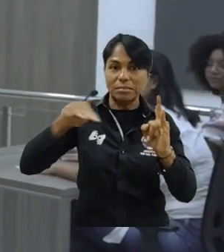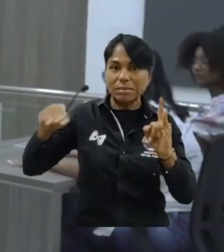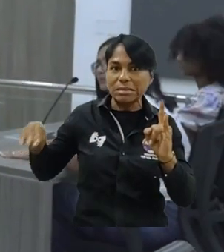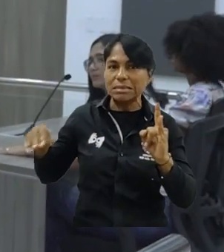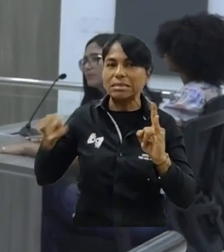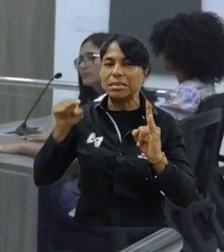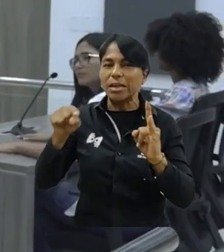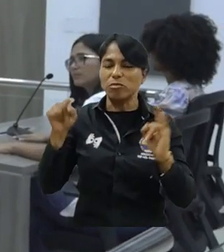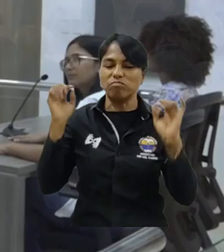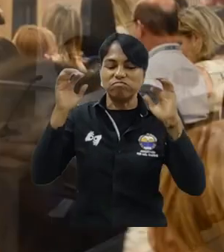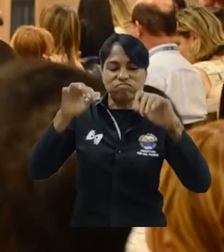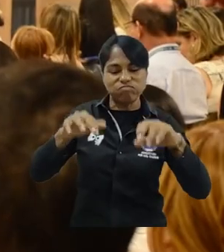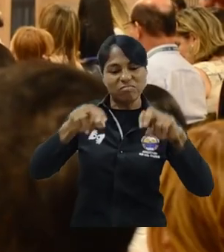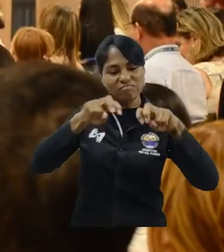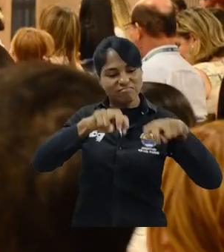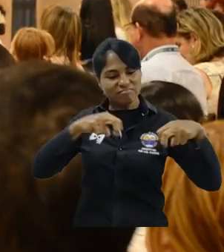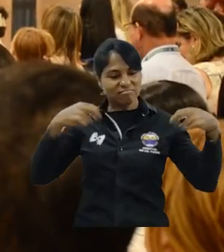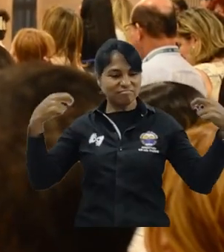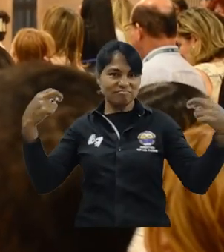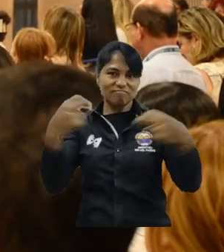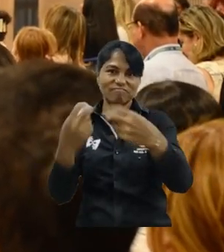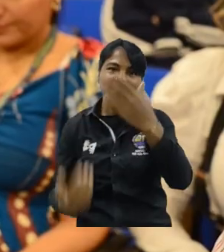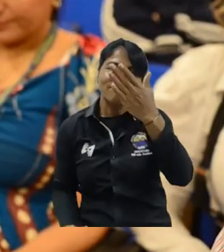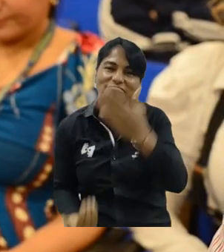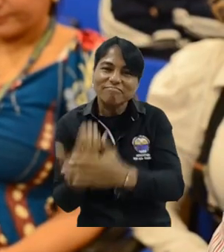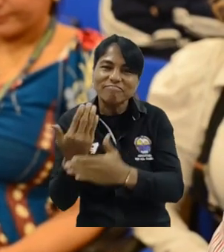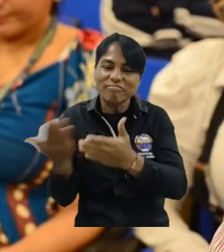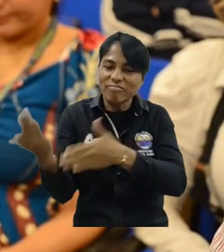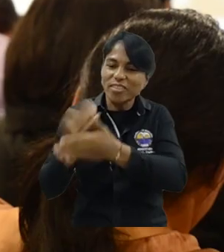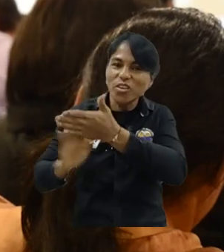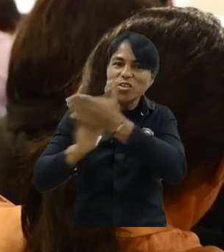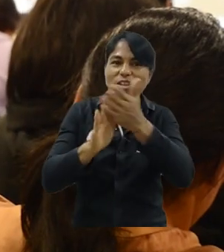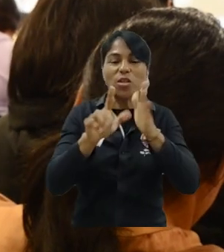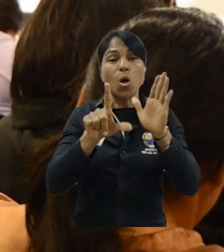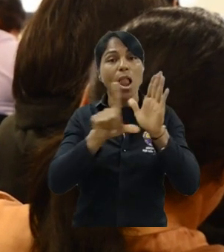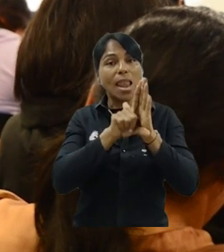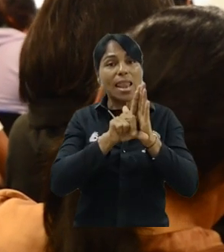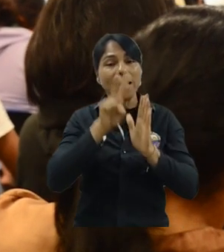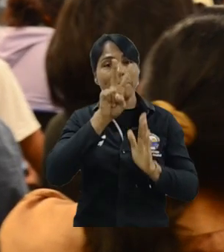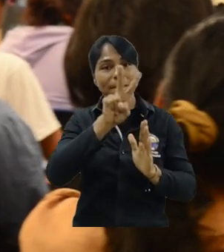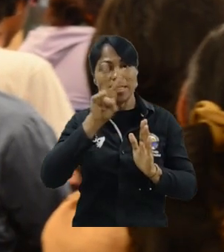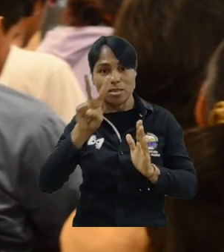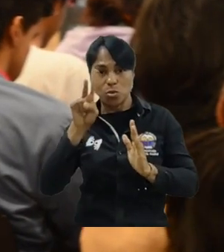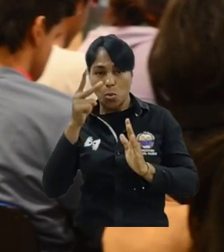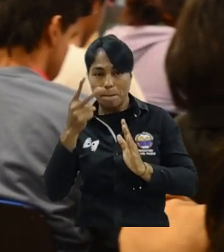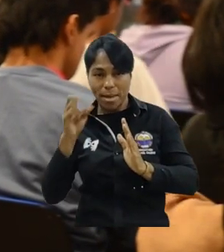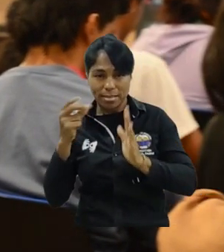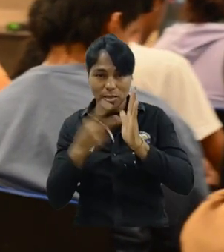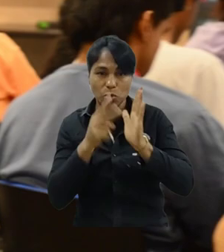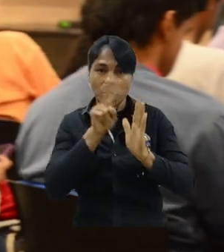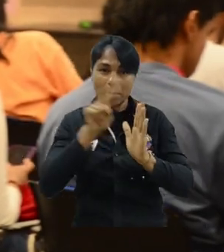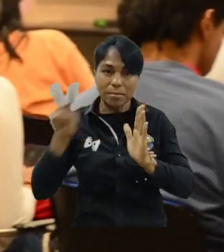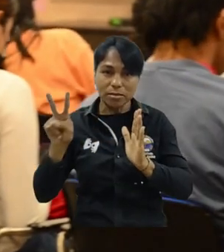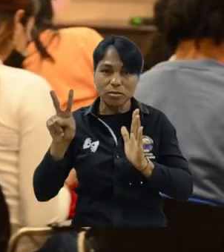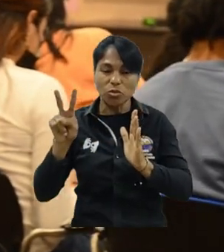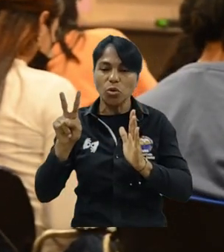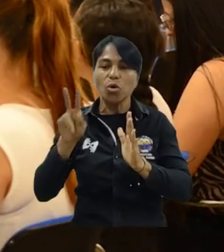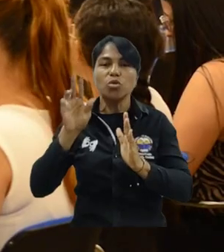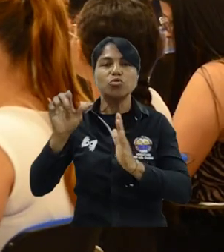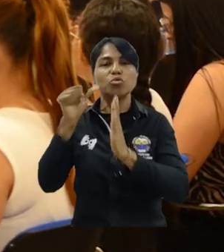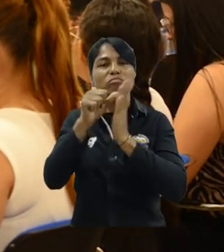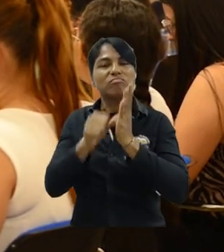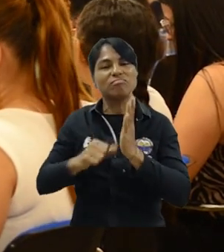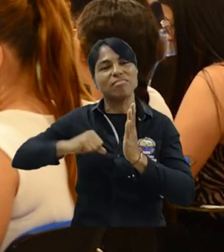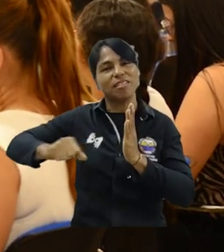Universidad del Magdalena acogió la Jornada de Actualización en Conciliación de la Ley 2220 de 2022, liderada por el